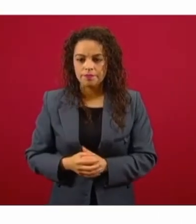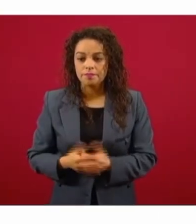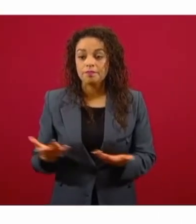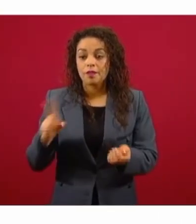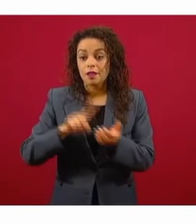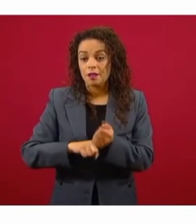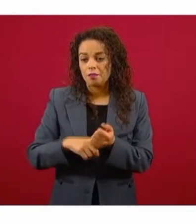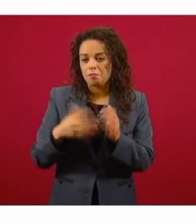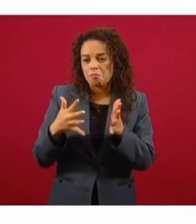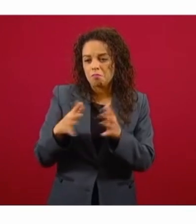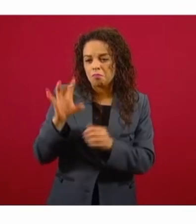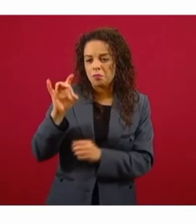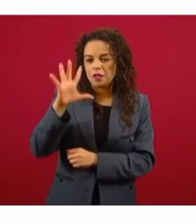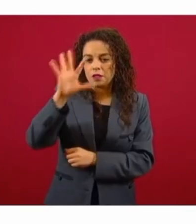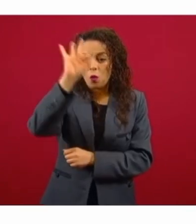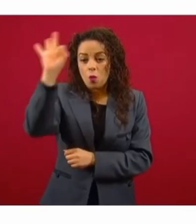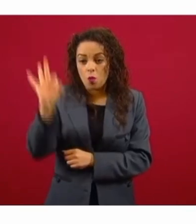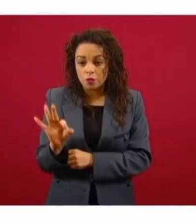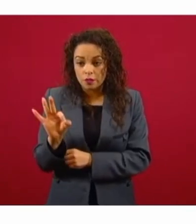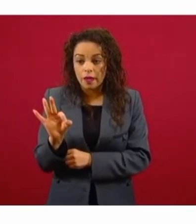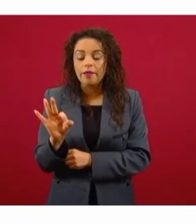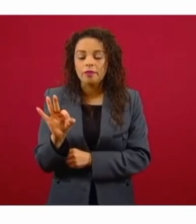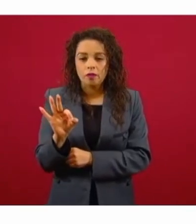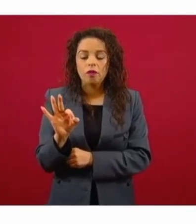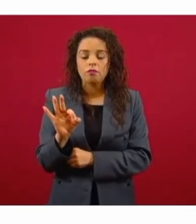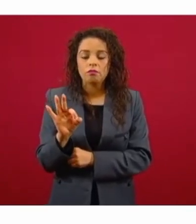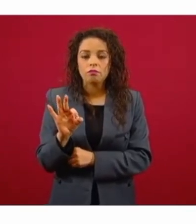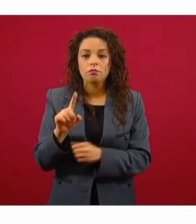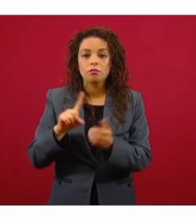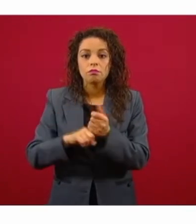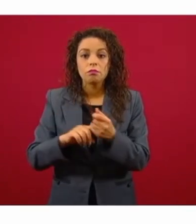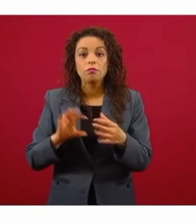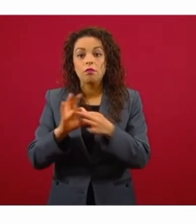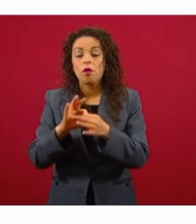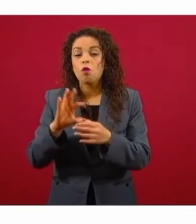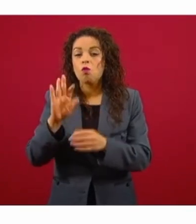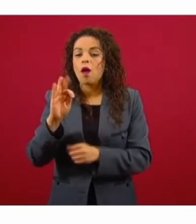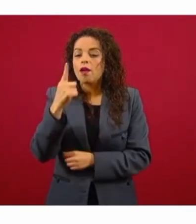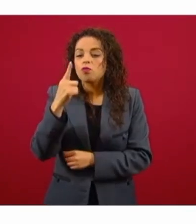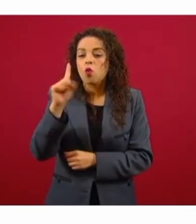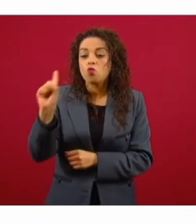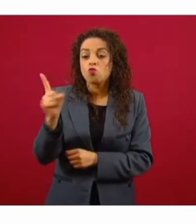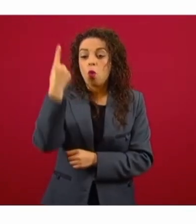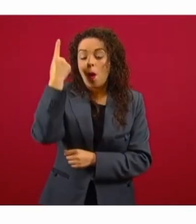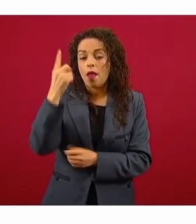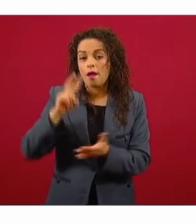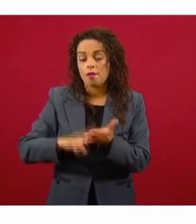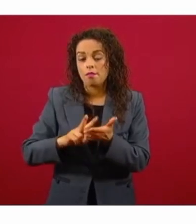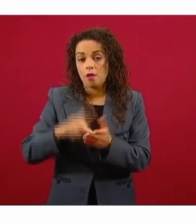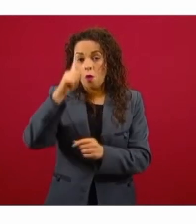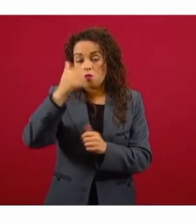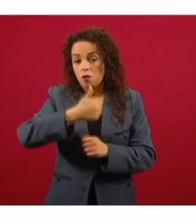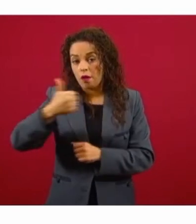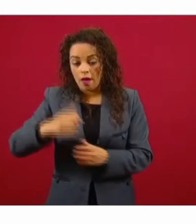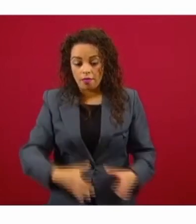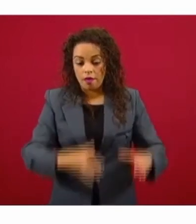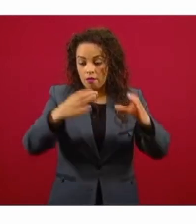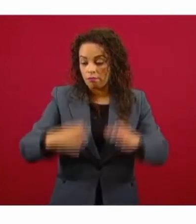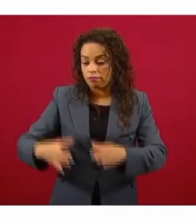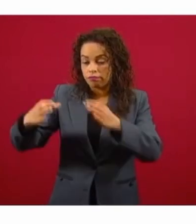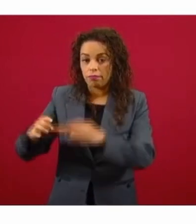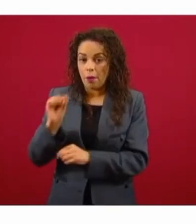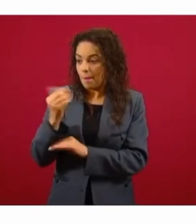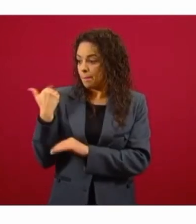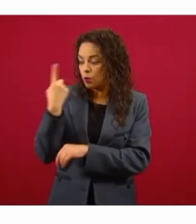anual del 3%, un tipo de cambio de 21.9 pesos por dólar y un precio promedio de 42